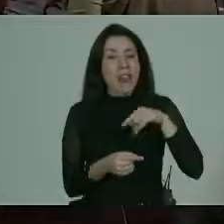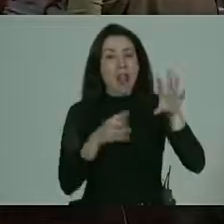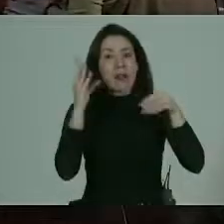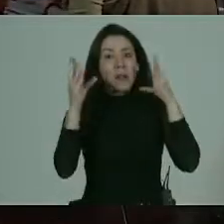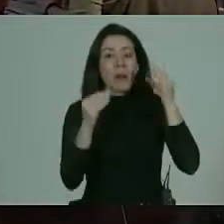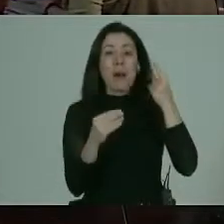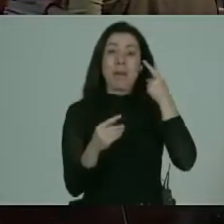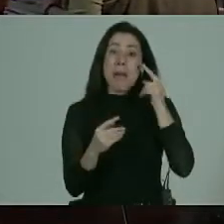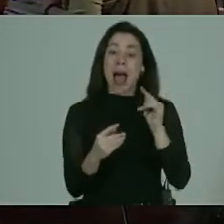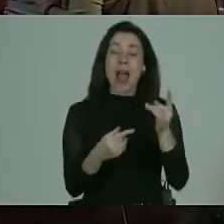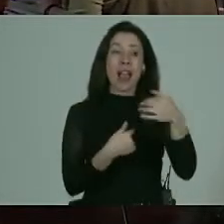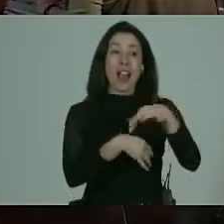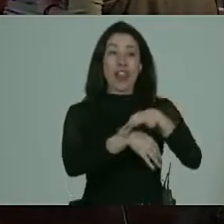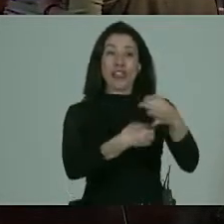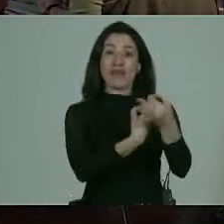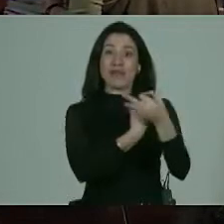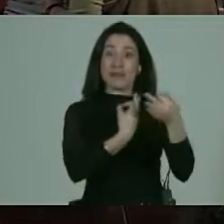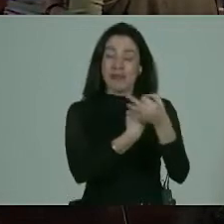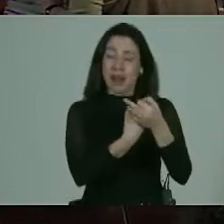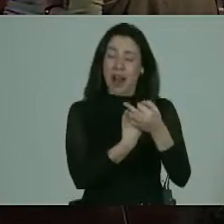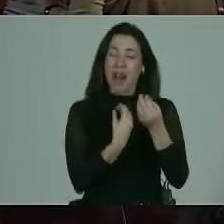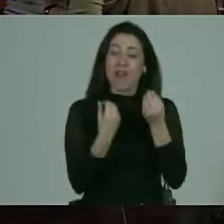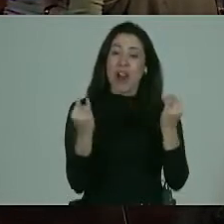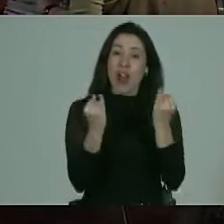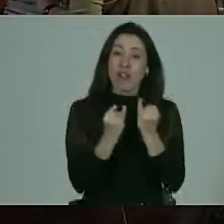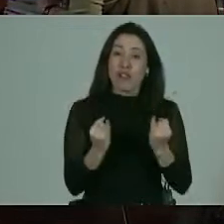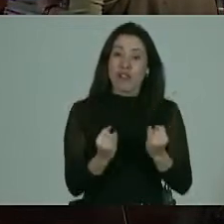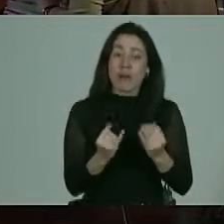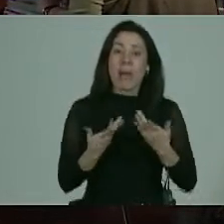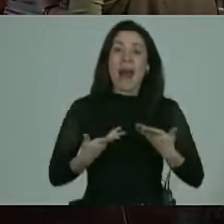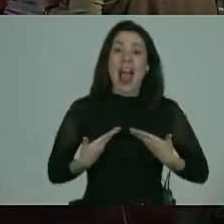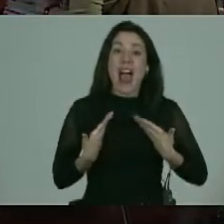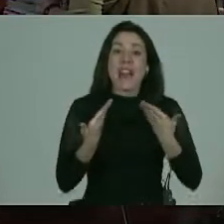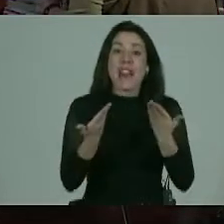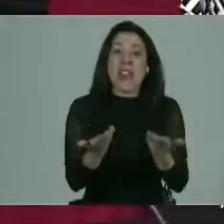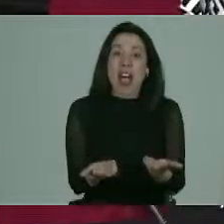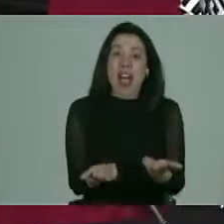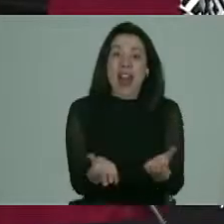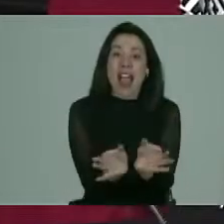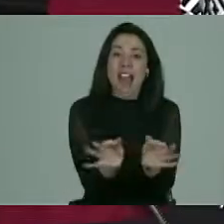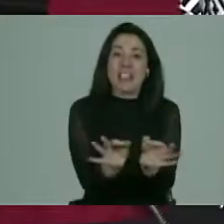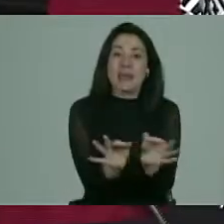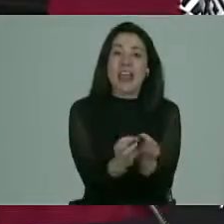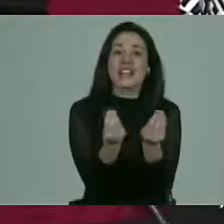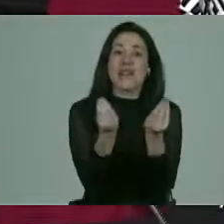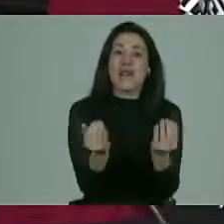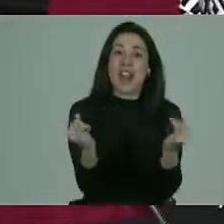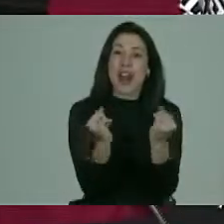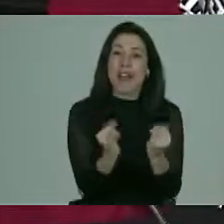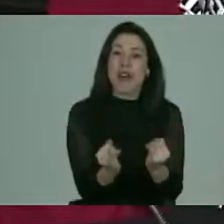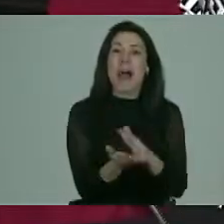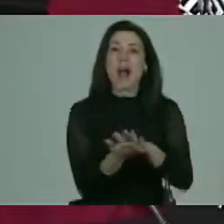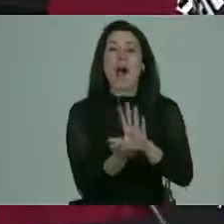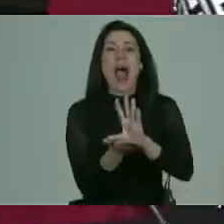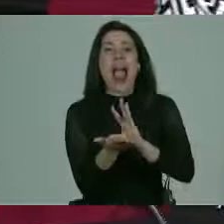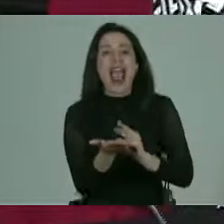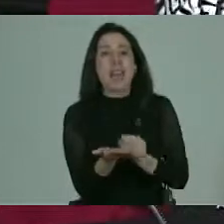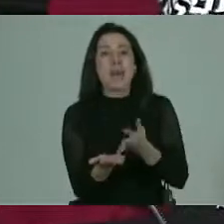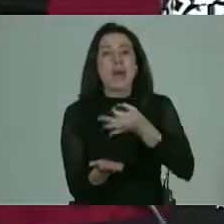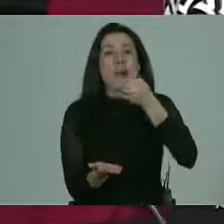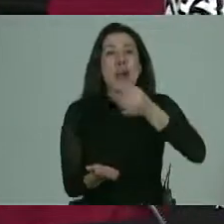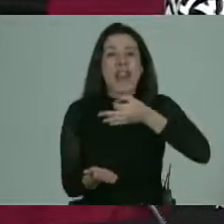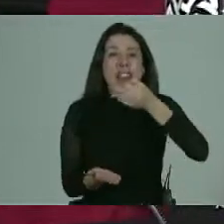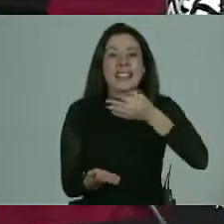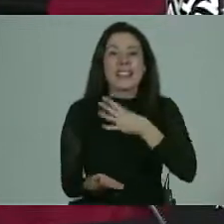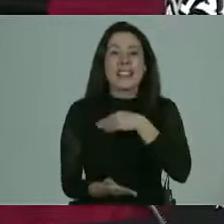el contenido adecuado y la manera de transmitirlo adecuado y con ejemplos y de adaptaciones de cómo poder